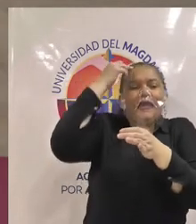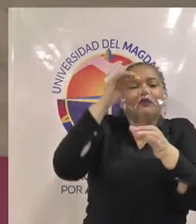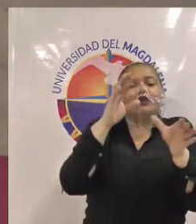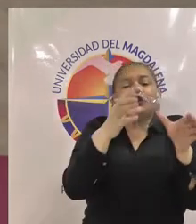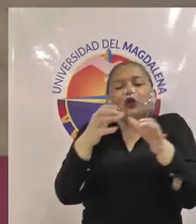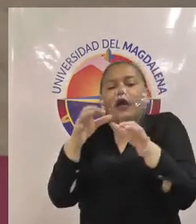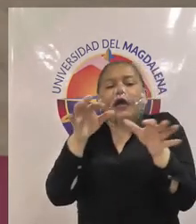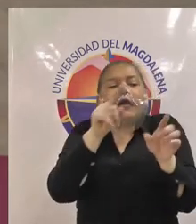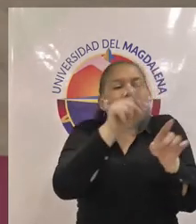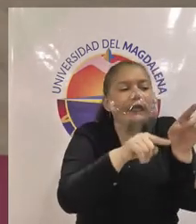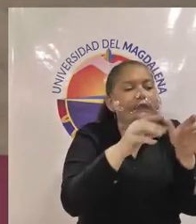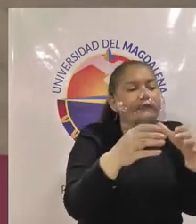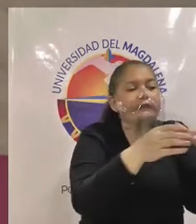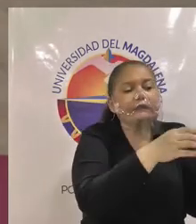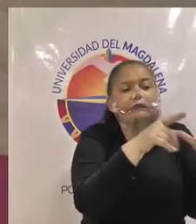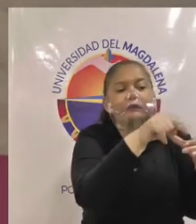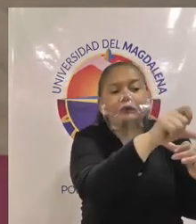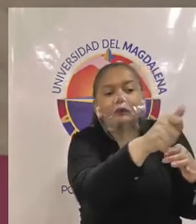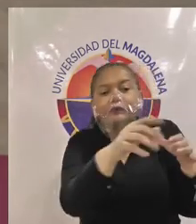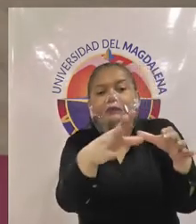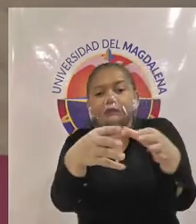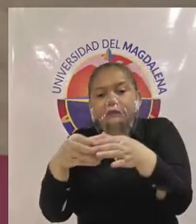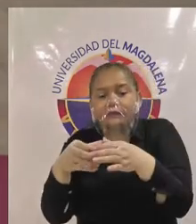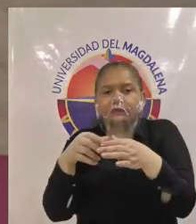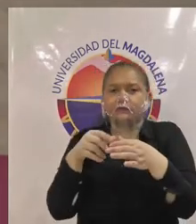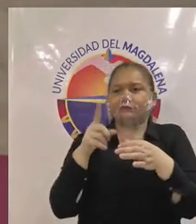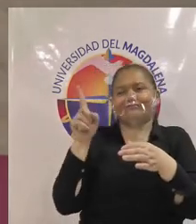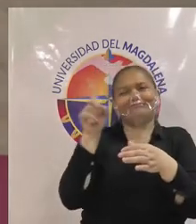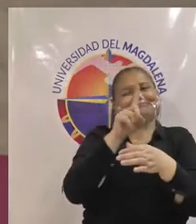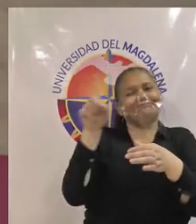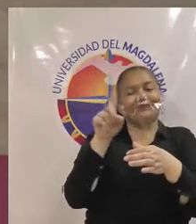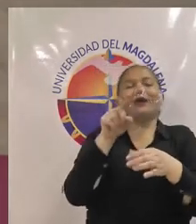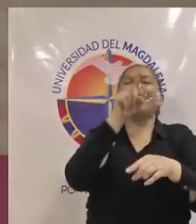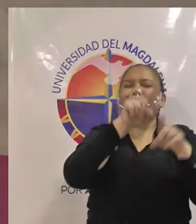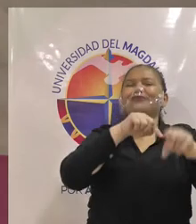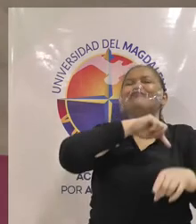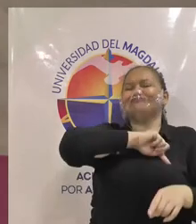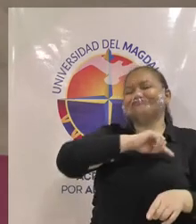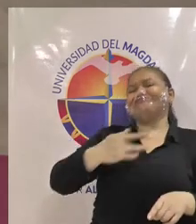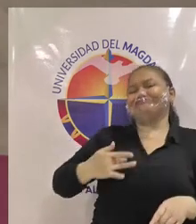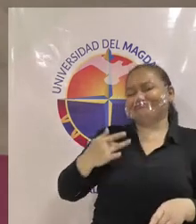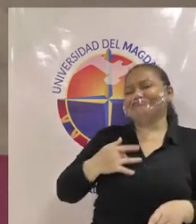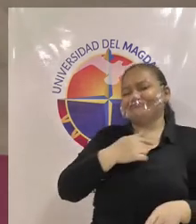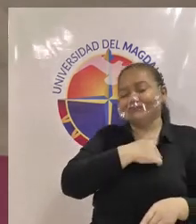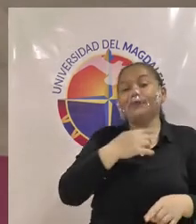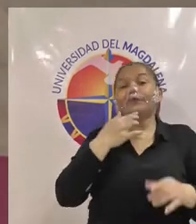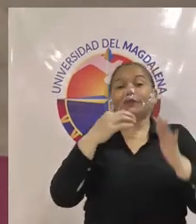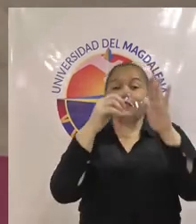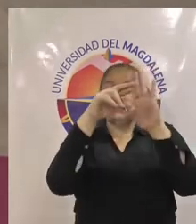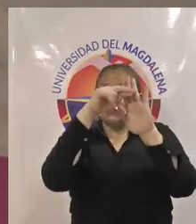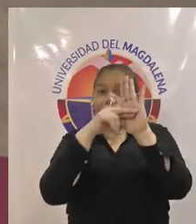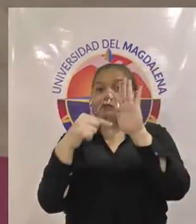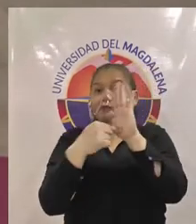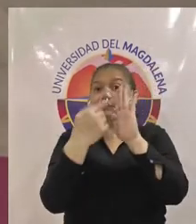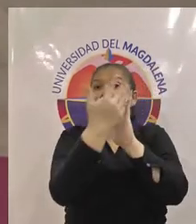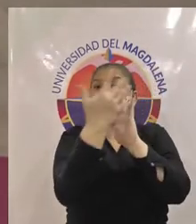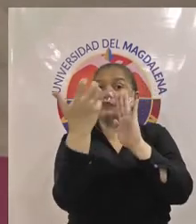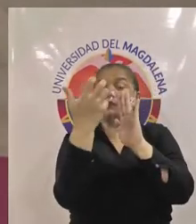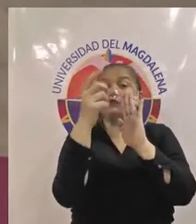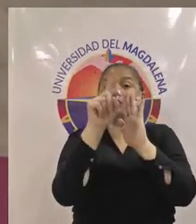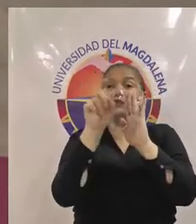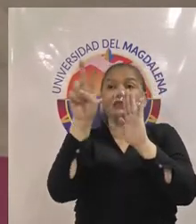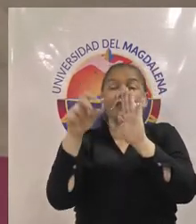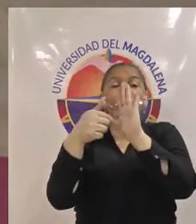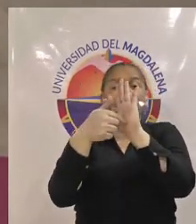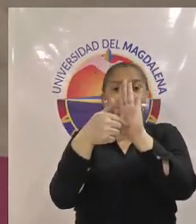mismo en este orden de ideas y dado que ya hay una resolución la 567 en donde